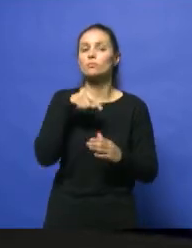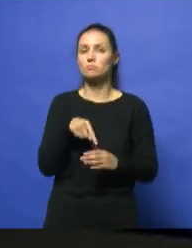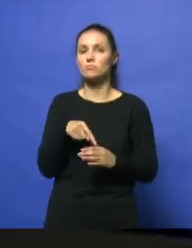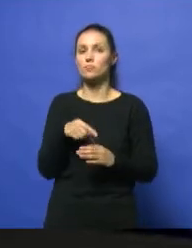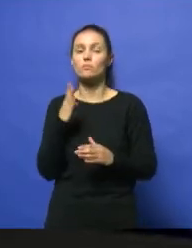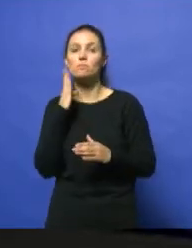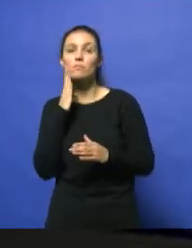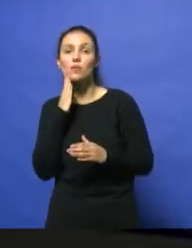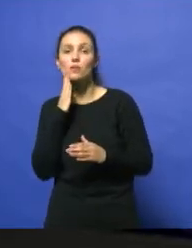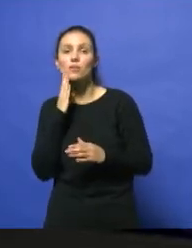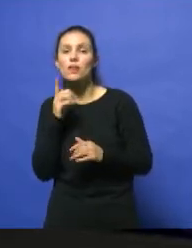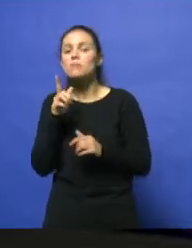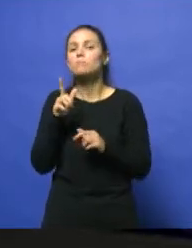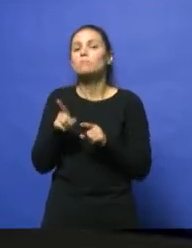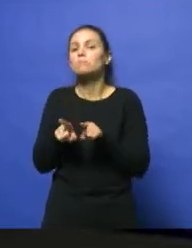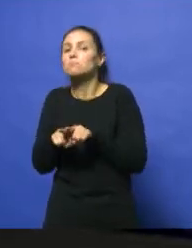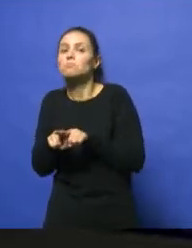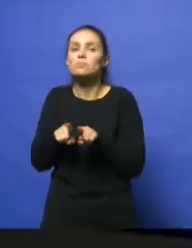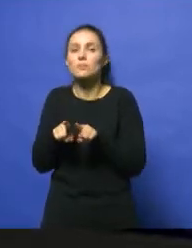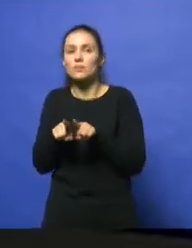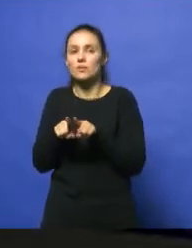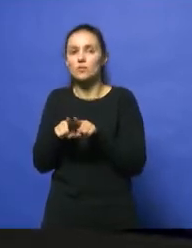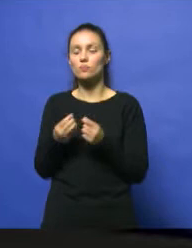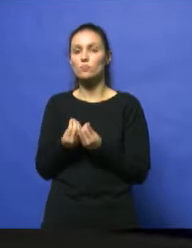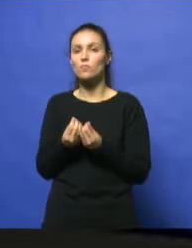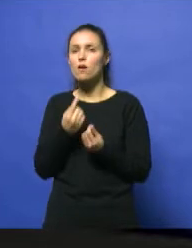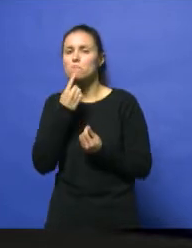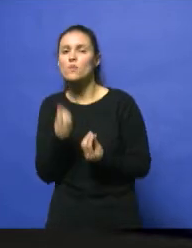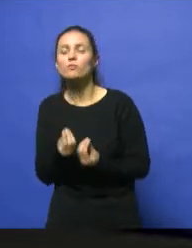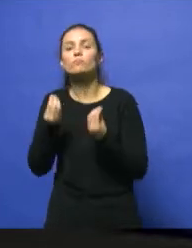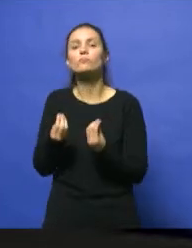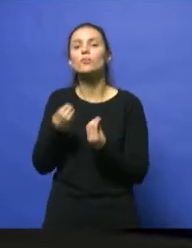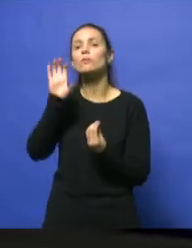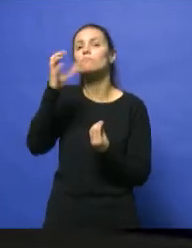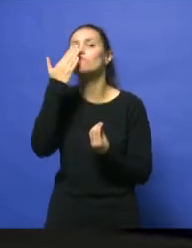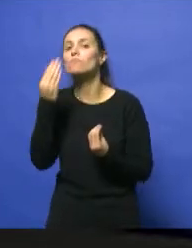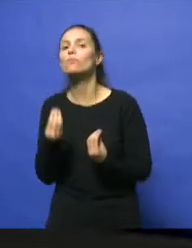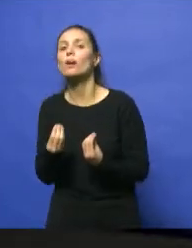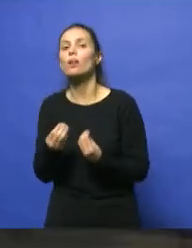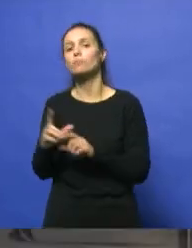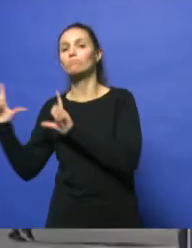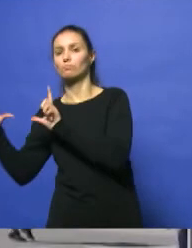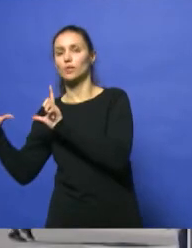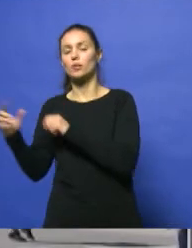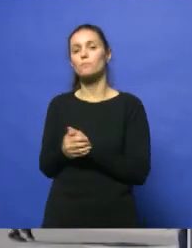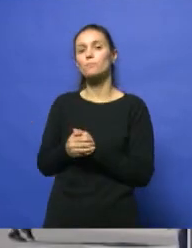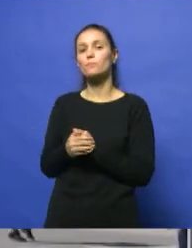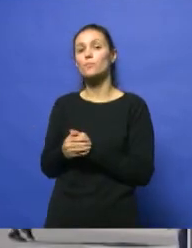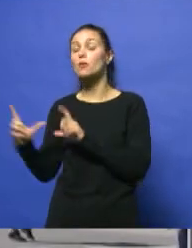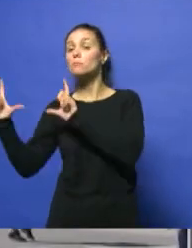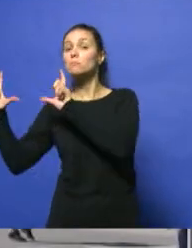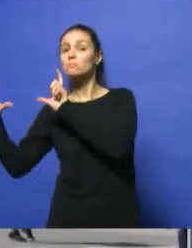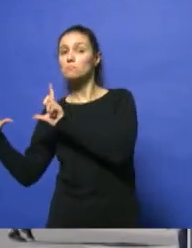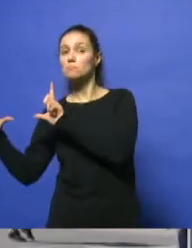porcentual de acuerdo a lo que averiguaron nuestros productores. La pregunta es, ¿qué pasó a nivel provincial? Tenemos placa. Te mostramos la